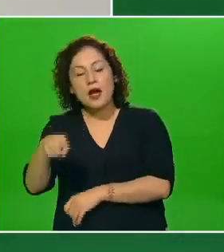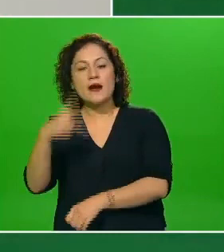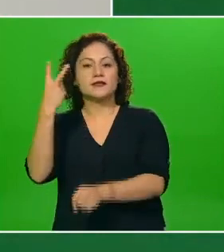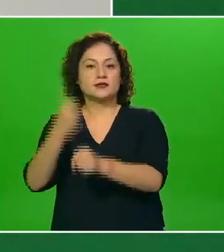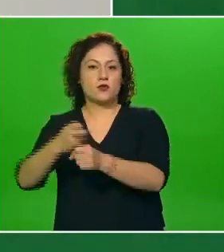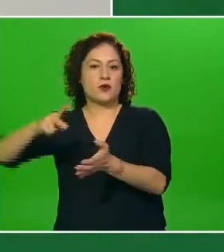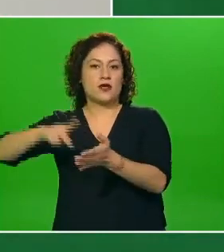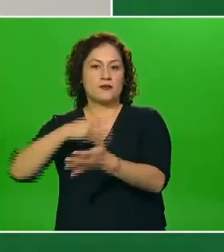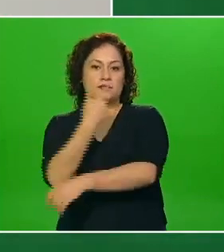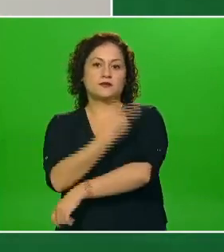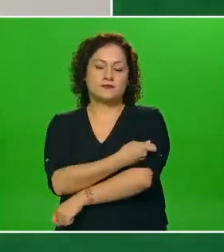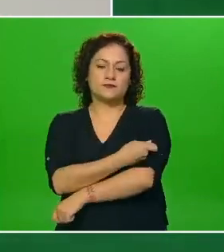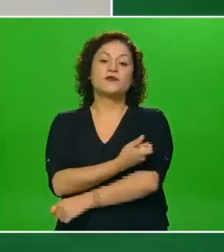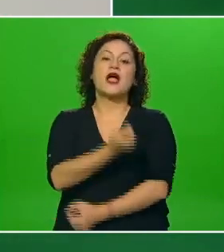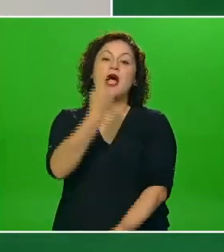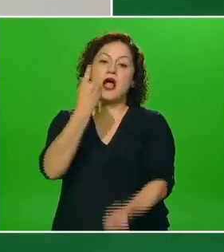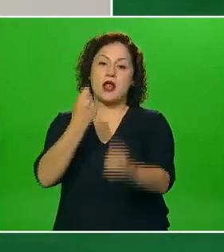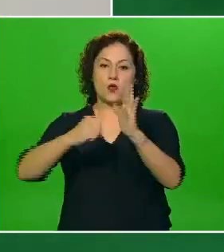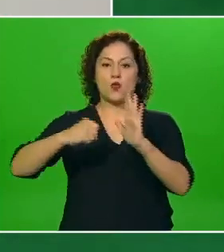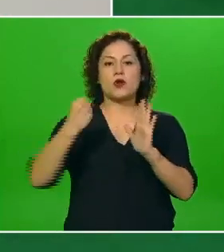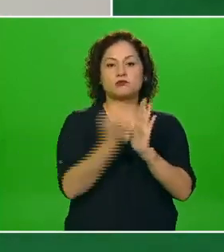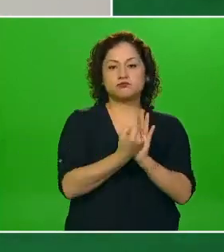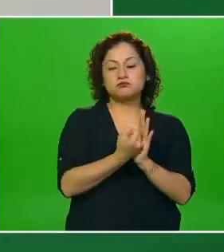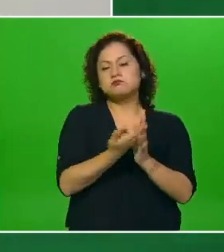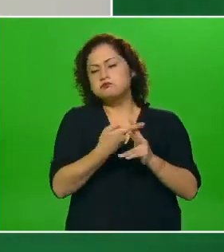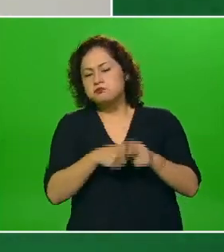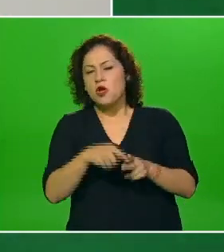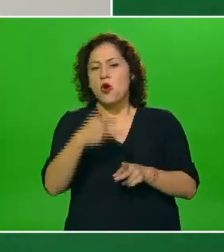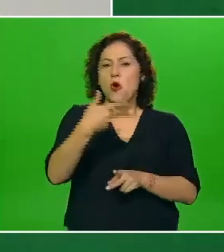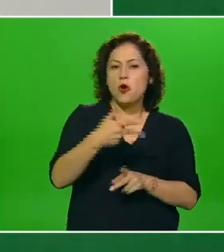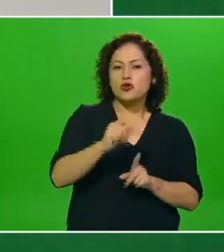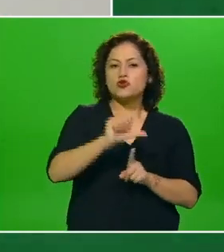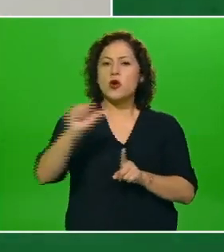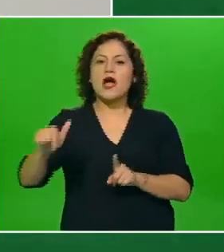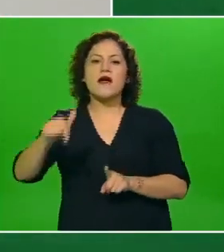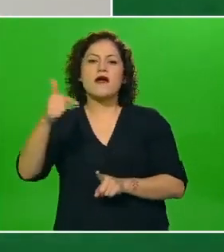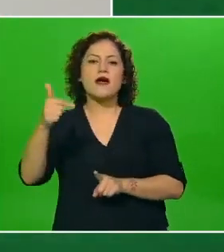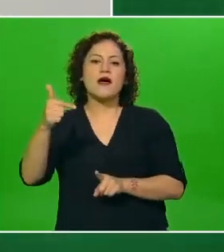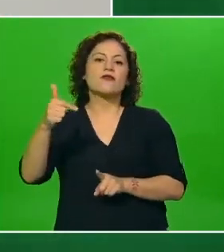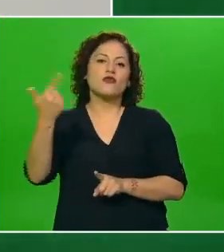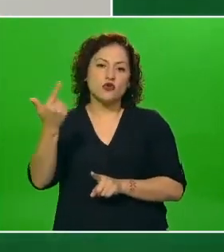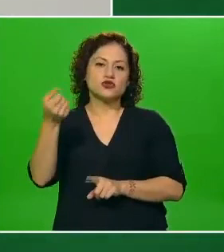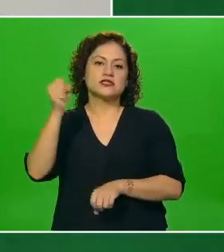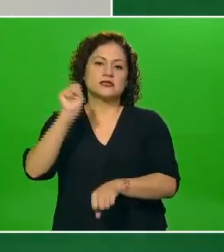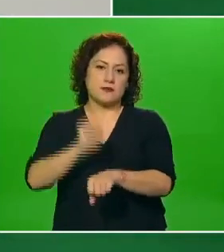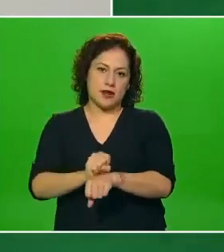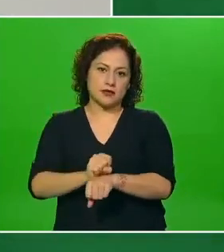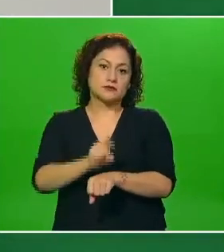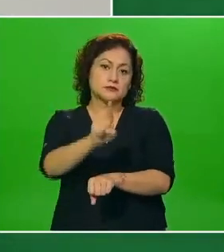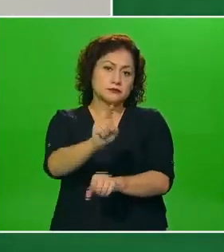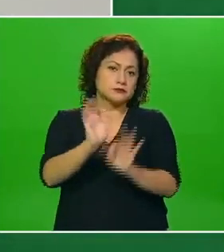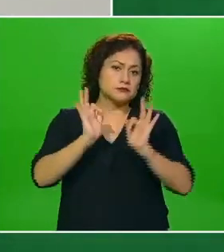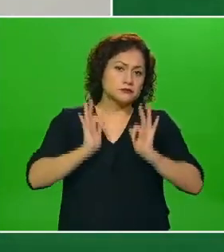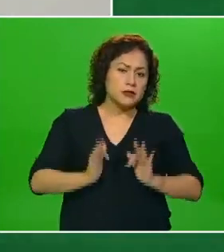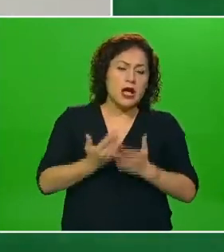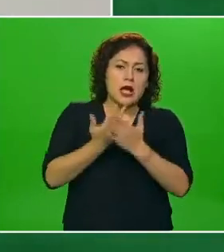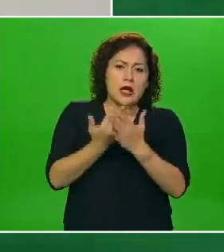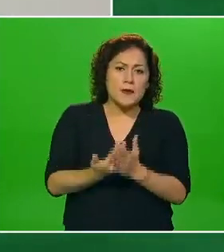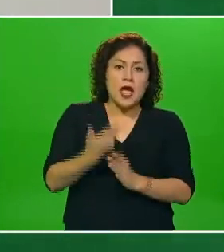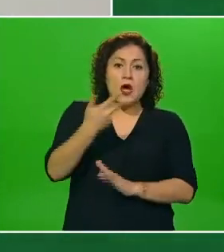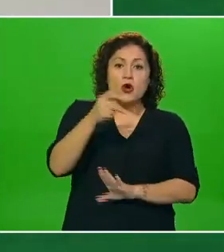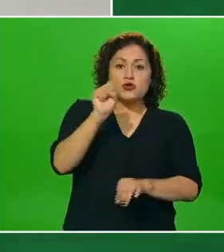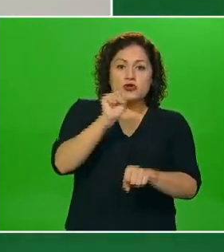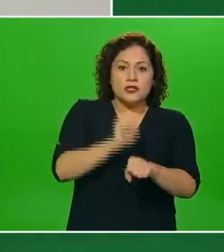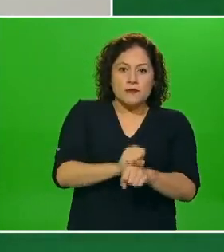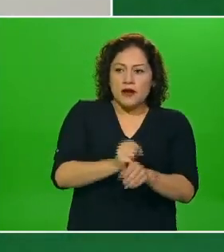temporalidad puede ir desde las 8 hasta las 12 semanas entonces si no han pasado todavía 8 semanas o inclusive están en la